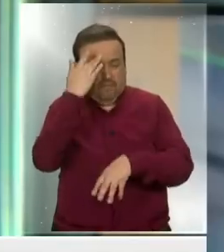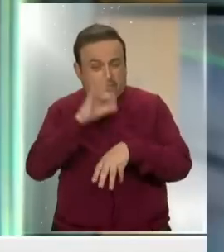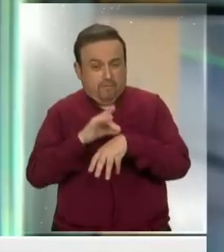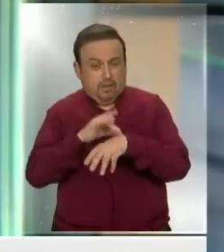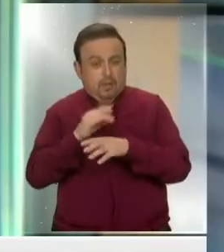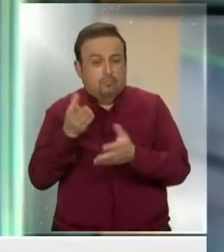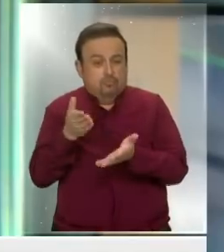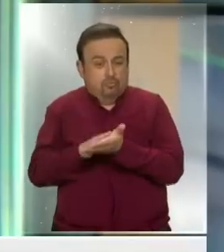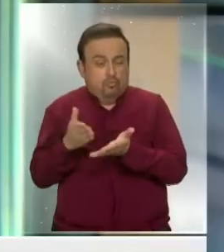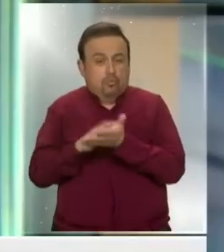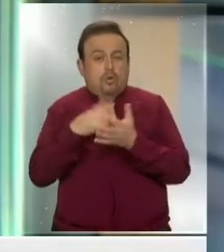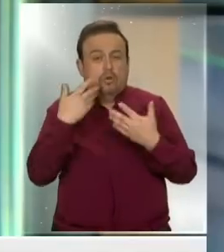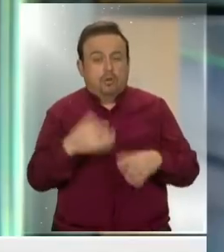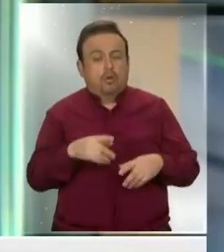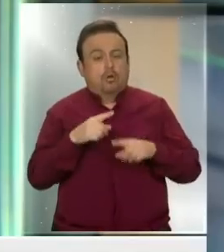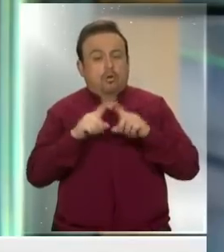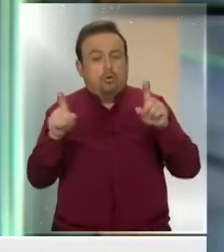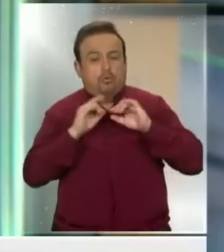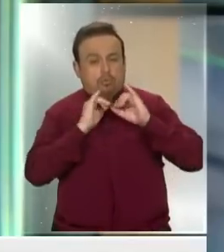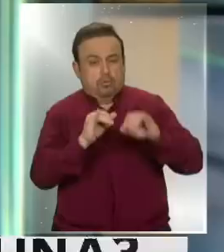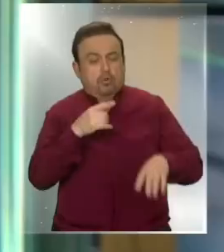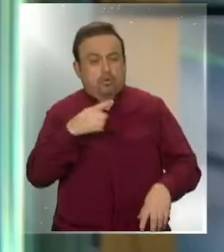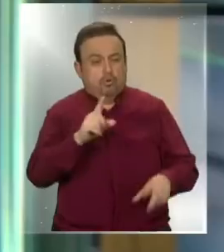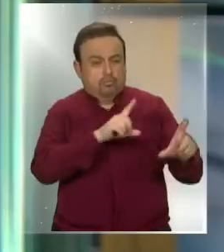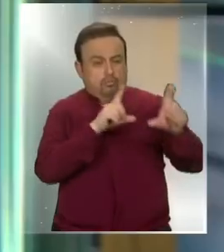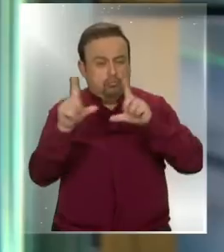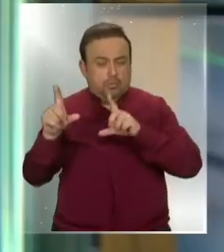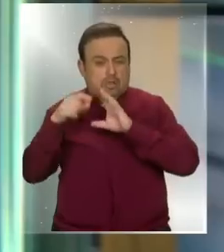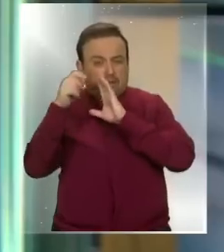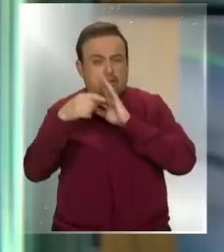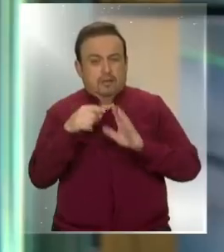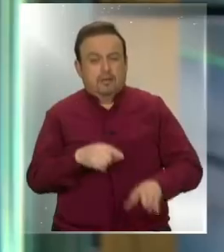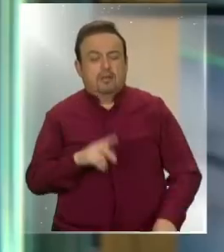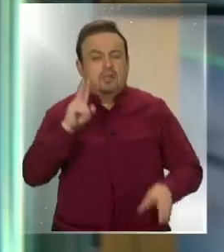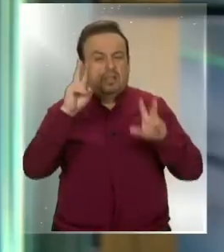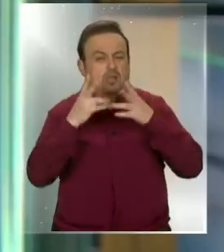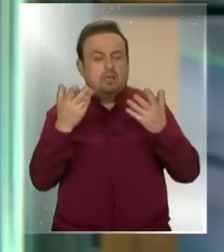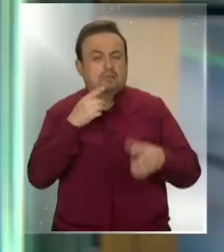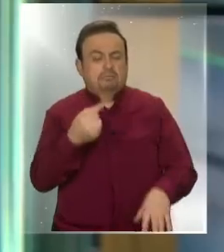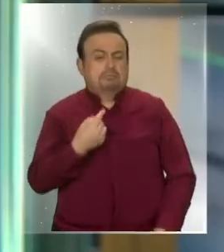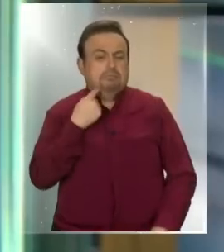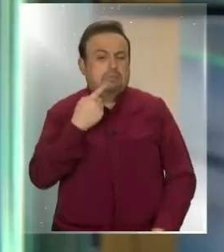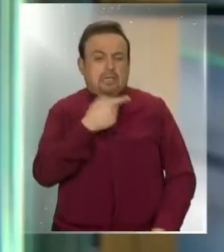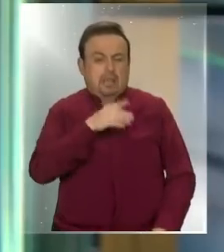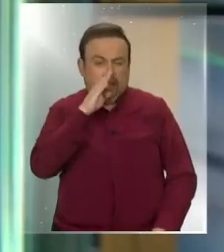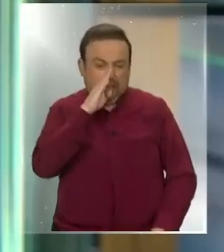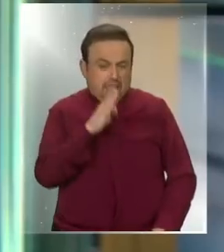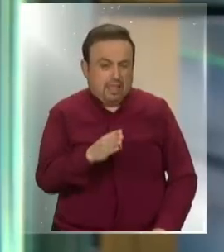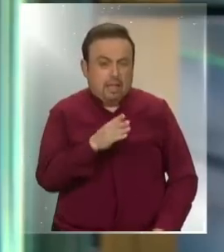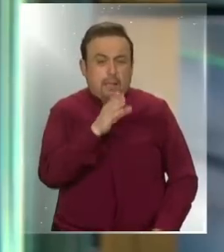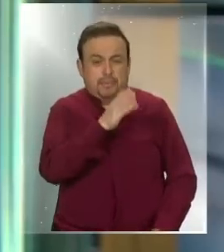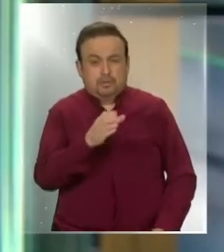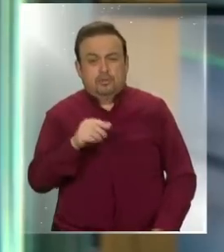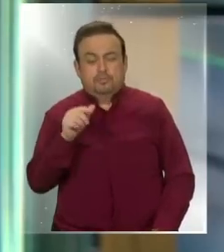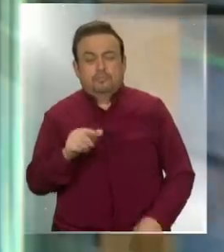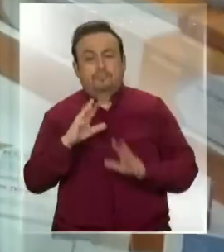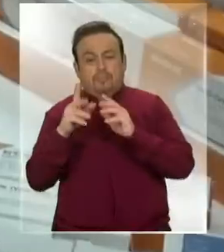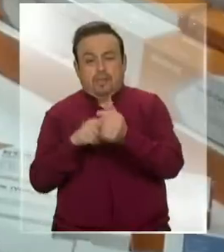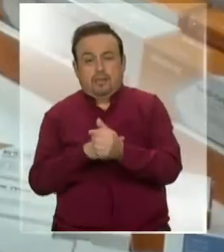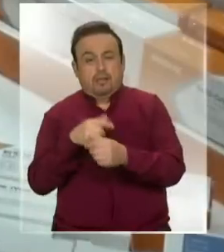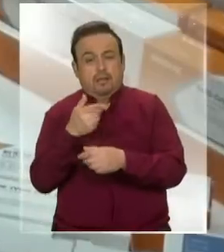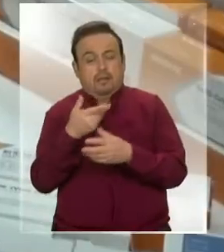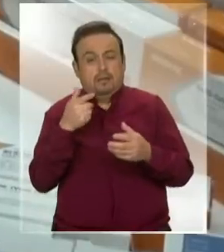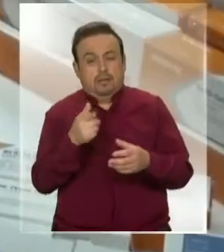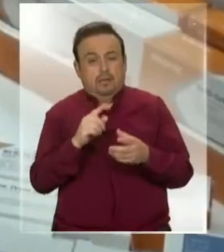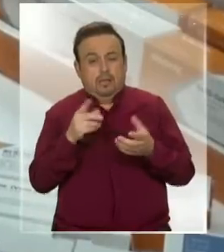de muertes. Vamos a avanzar, Andrea, señor director, con el siguiente tema y esto afecta directamente a las personas, a la familia. A